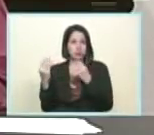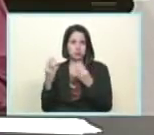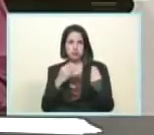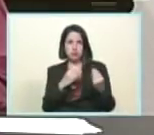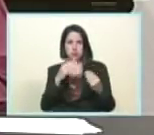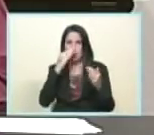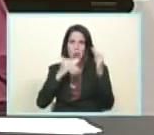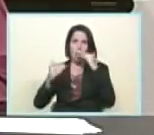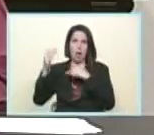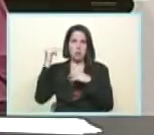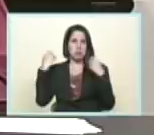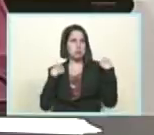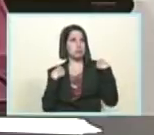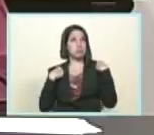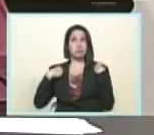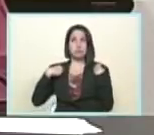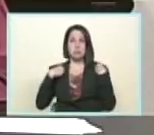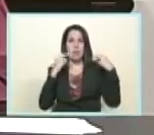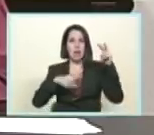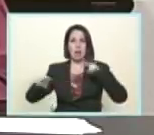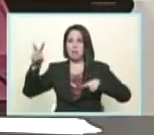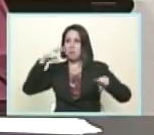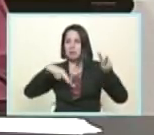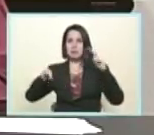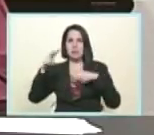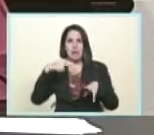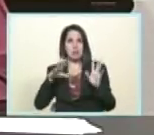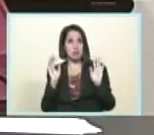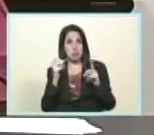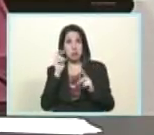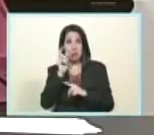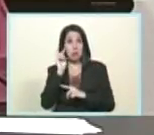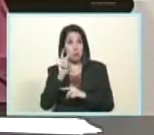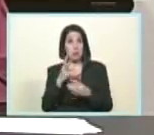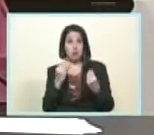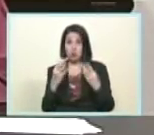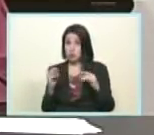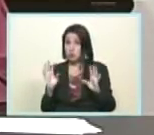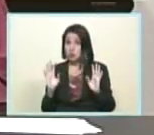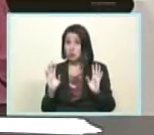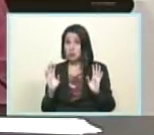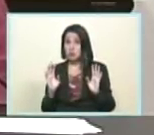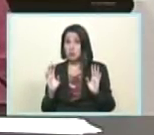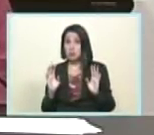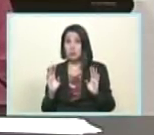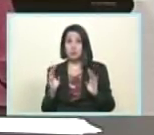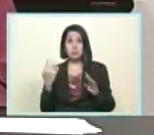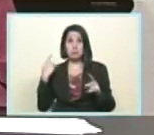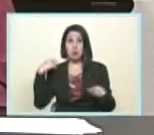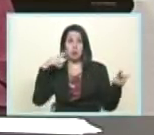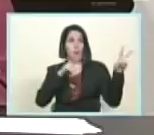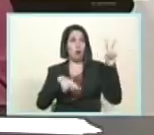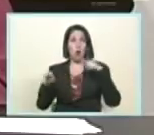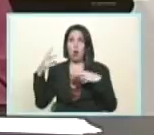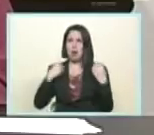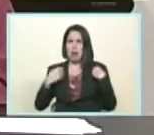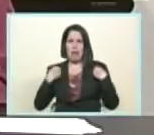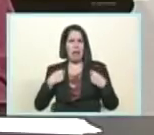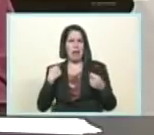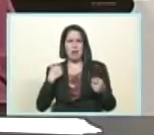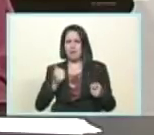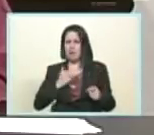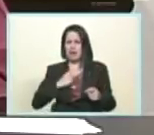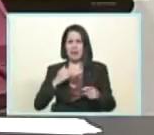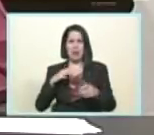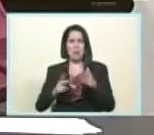en manos de adultos paseando por las calles ustedes no la ven yo lo veo bastante eso es un desfile de morales en cualquier calle